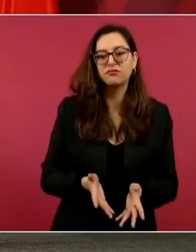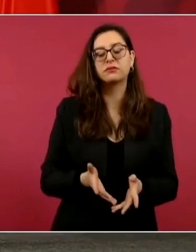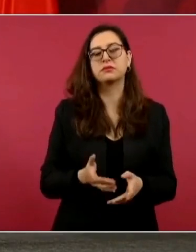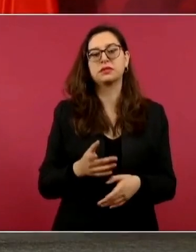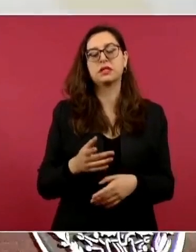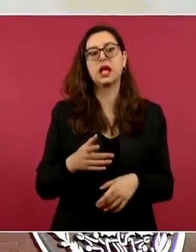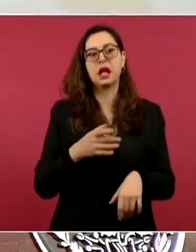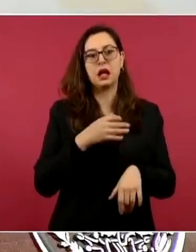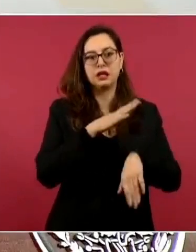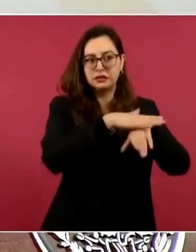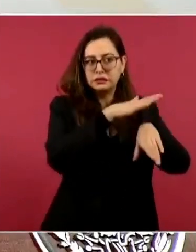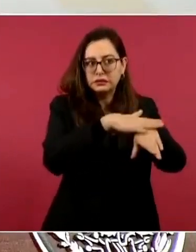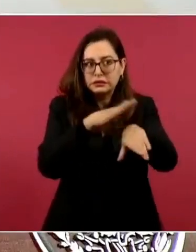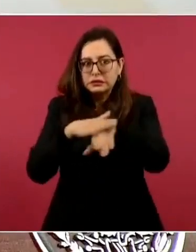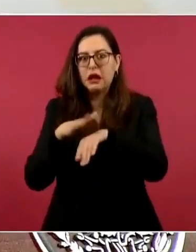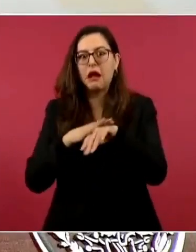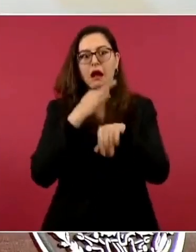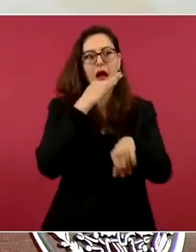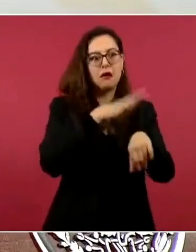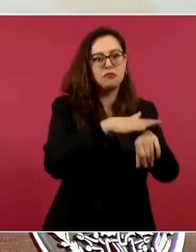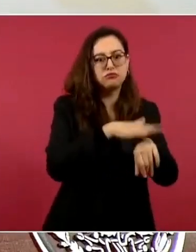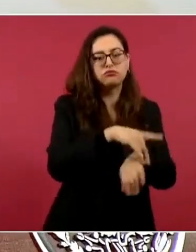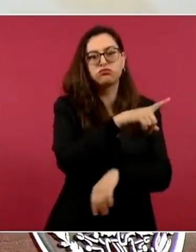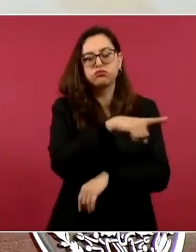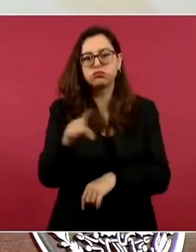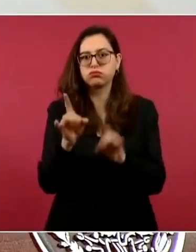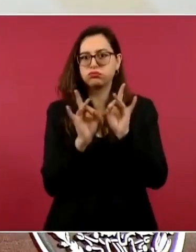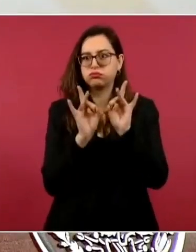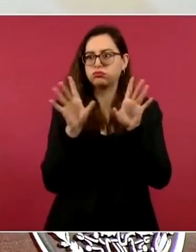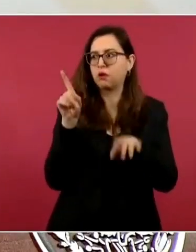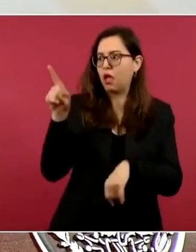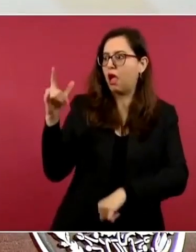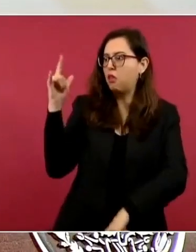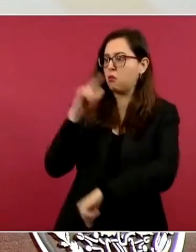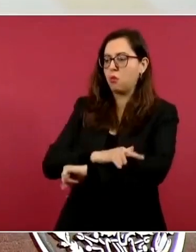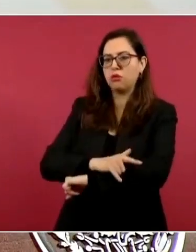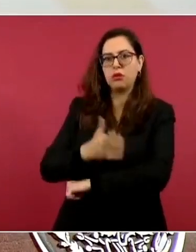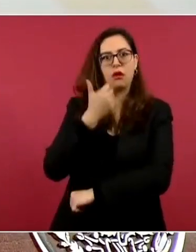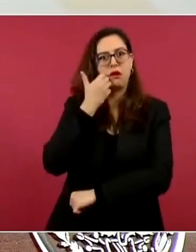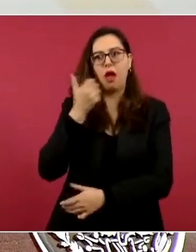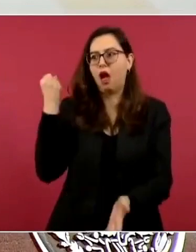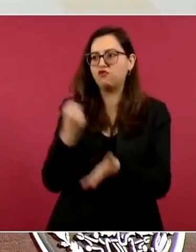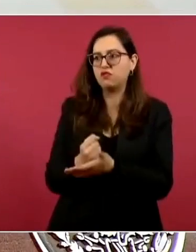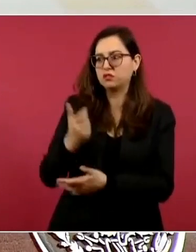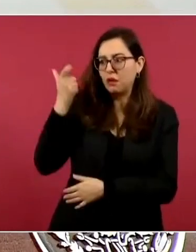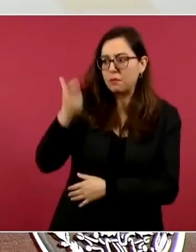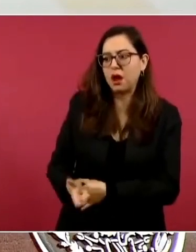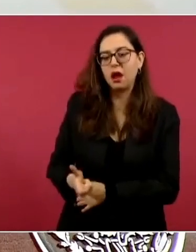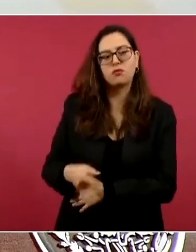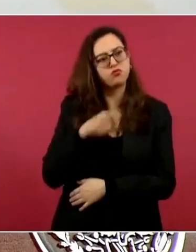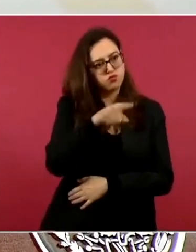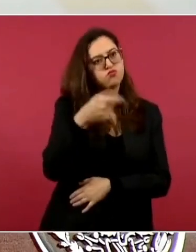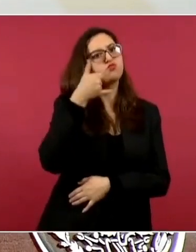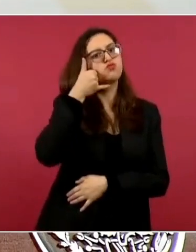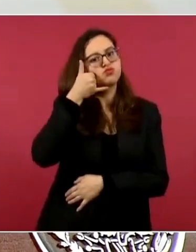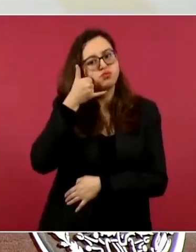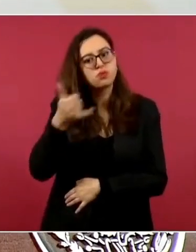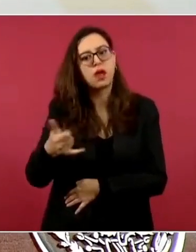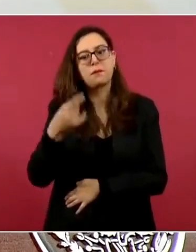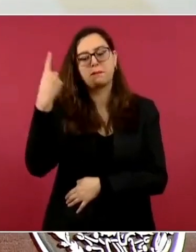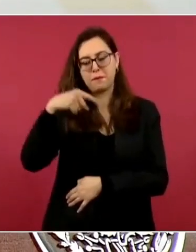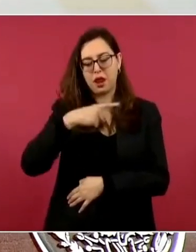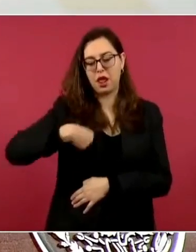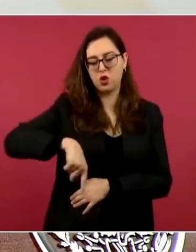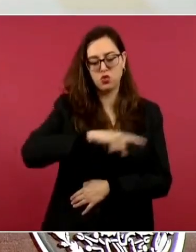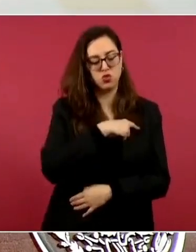paisanos, háblenos al 5555-688-722 para intervenir de inmediato,